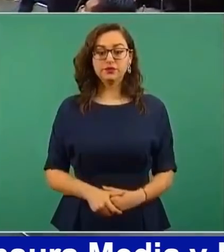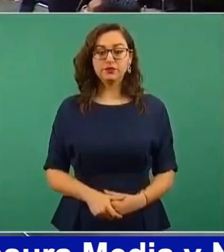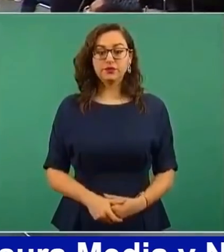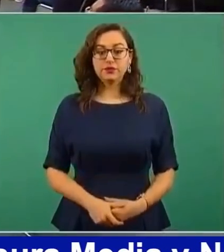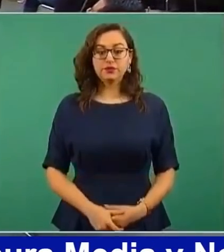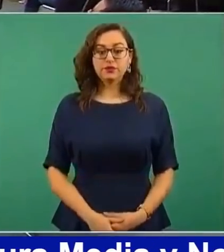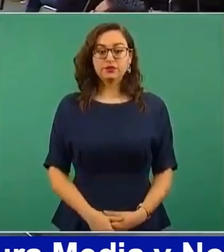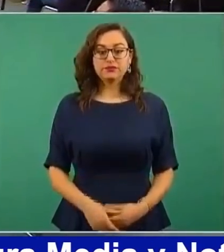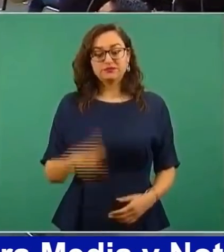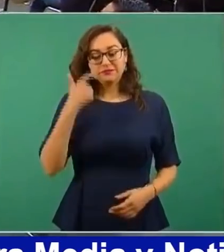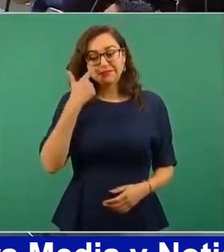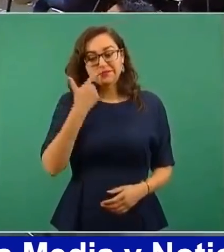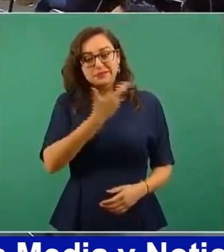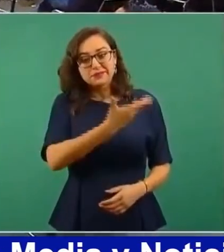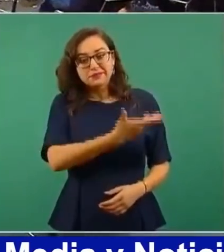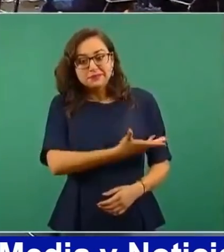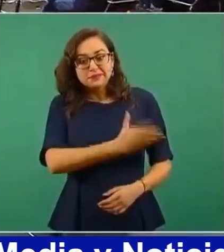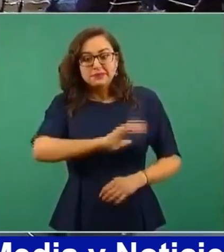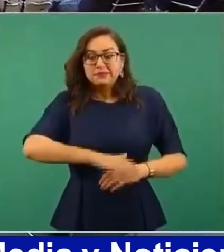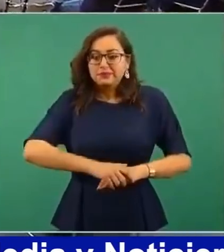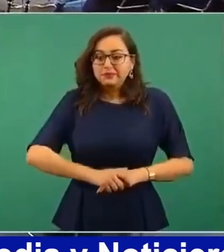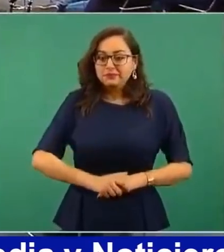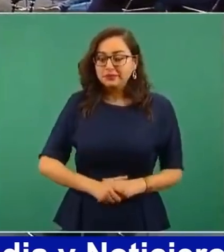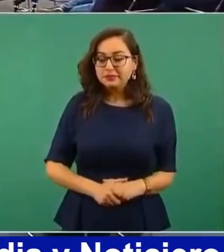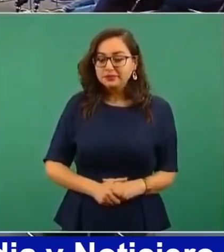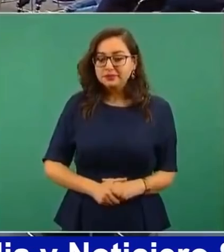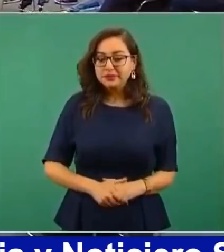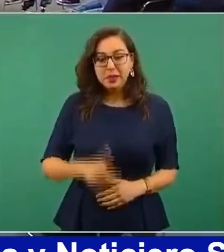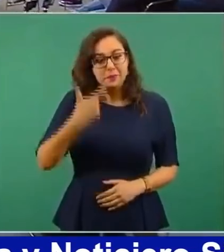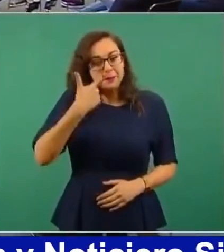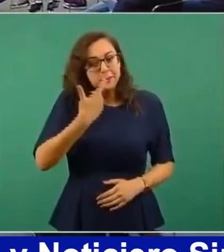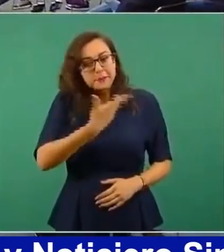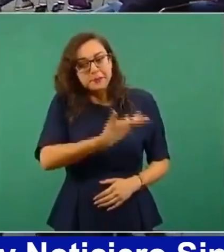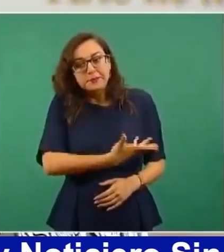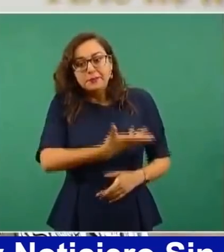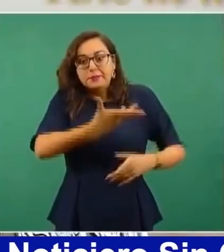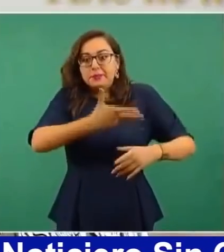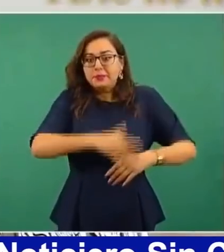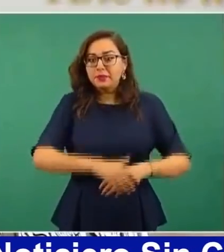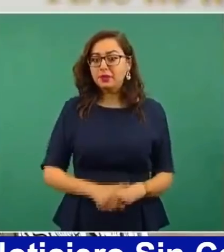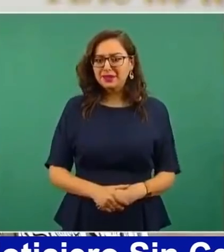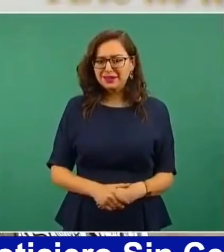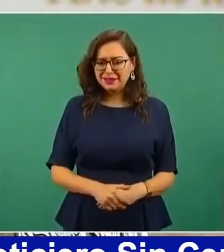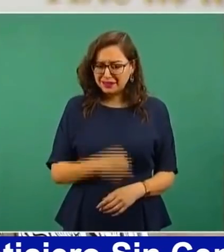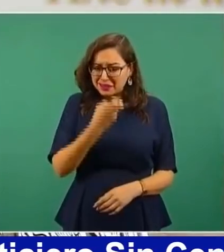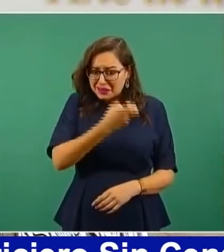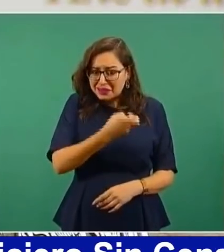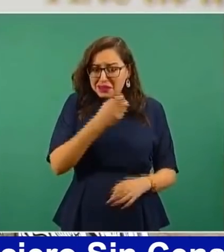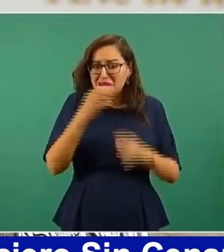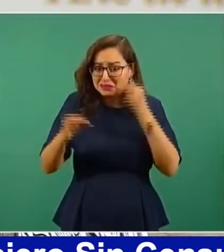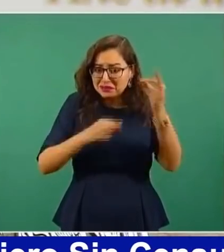miren eso, como si fuese una gran noticia.